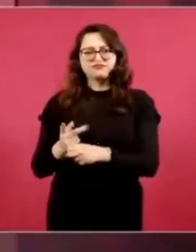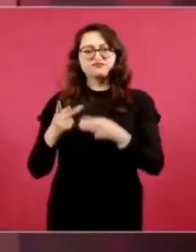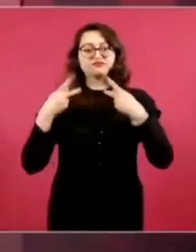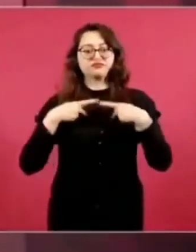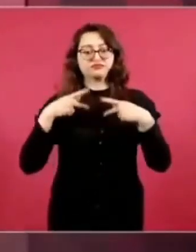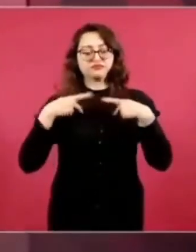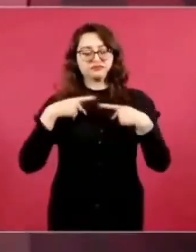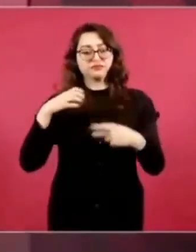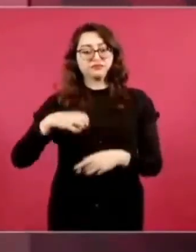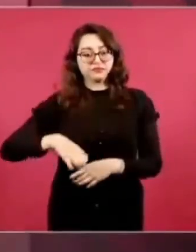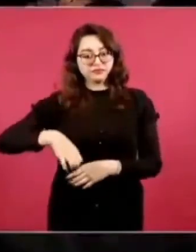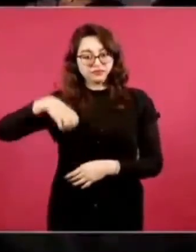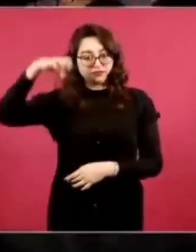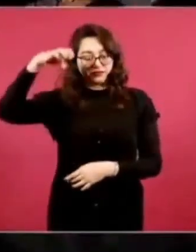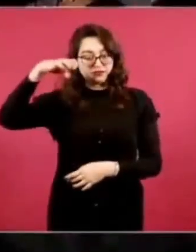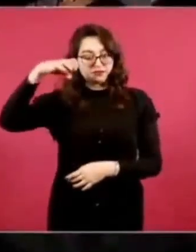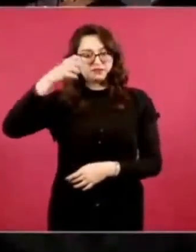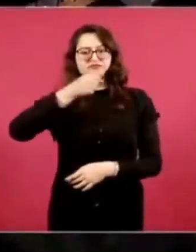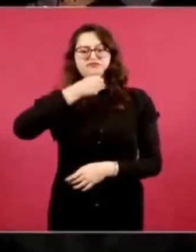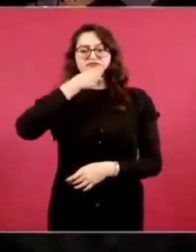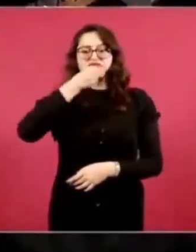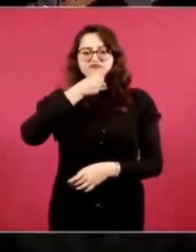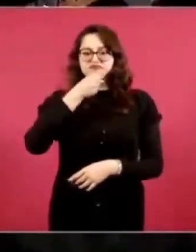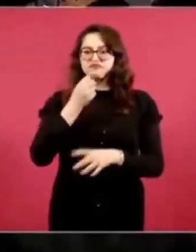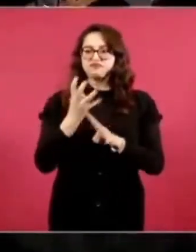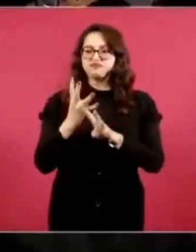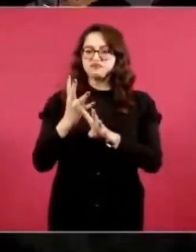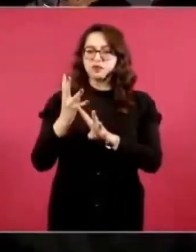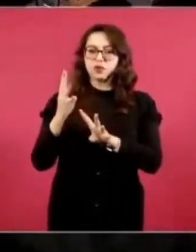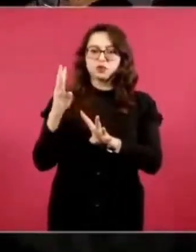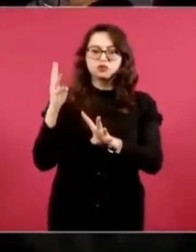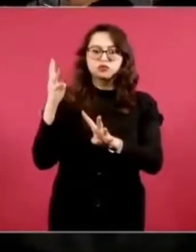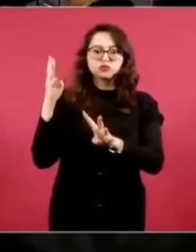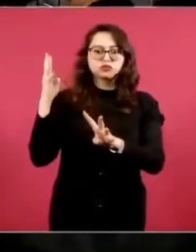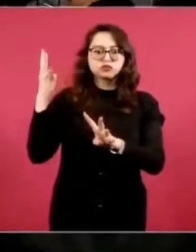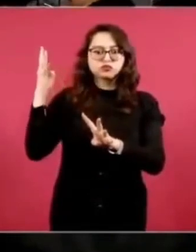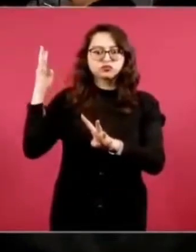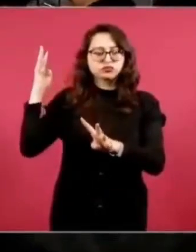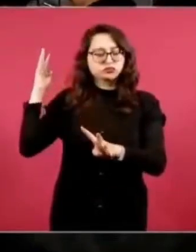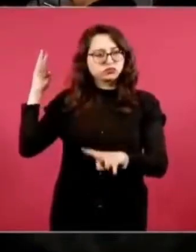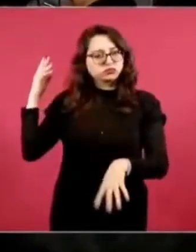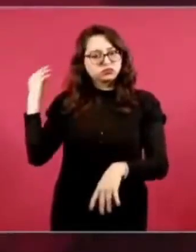y tenían que hacer cola